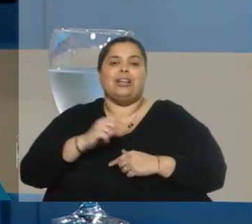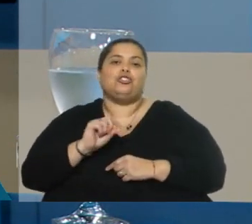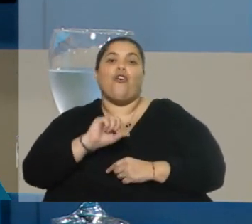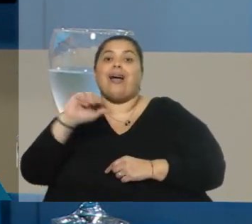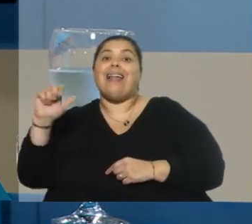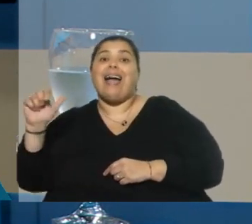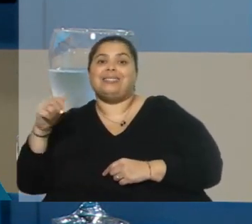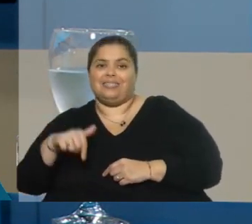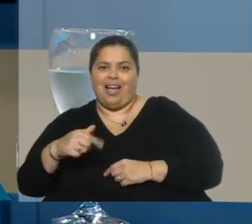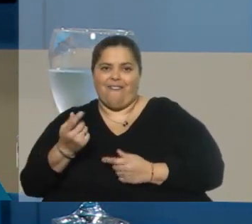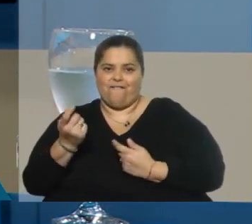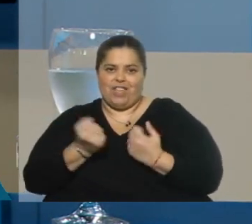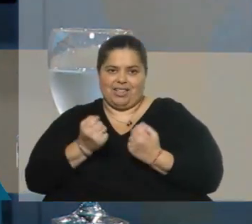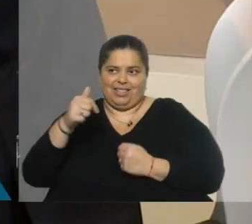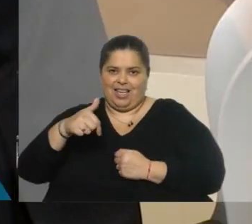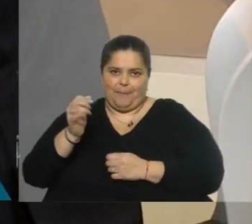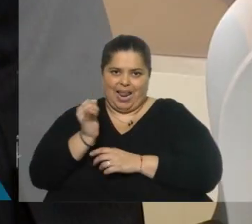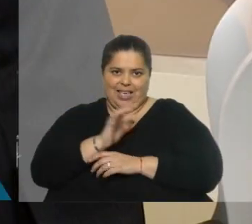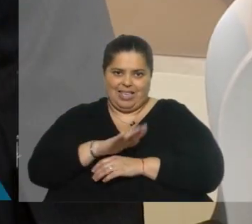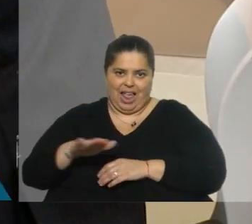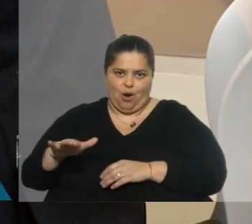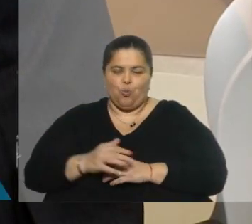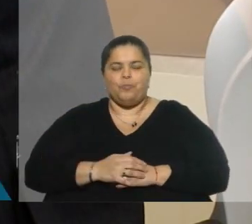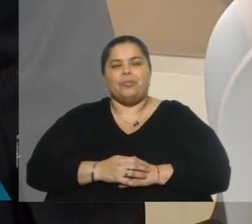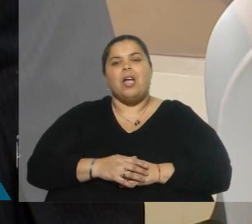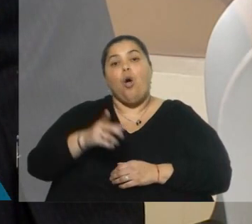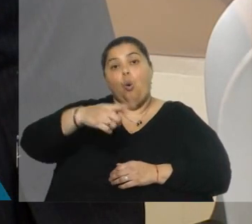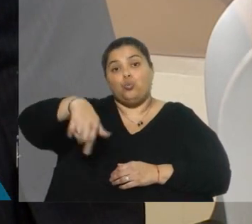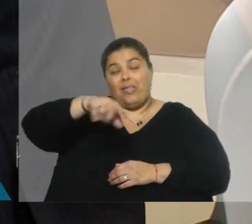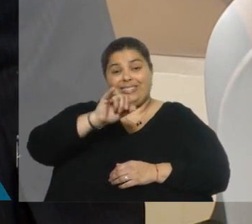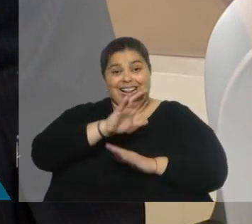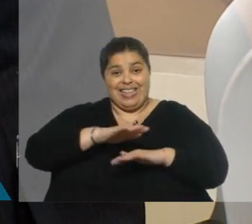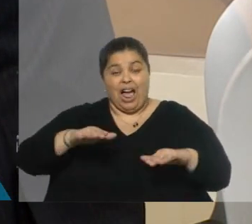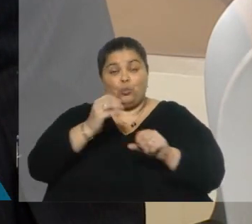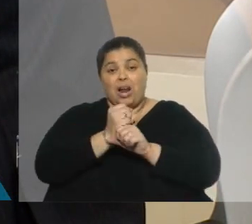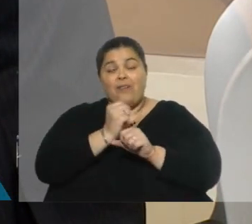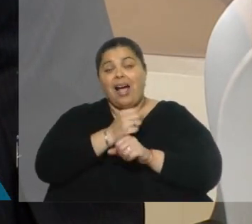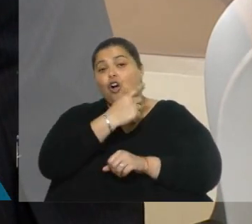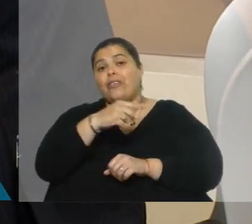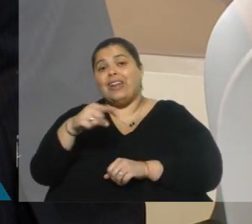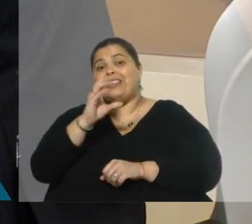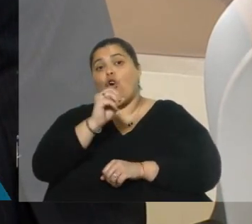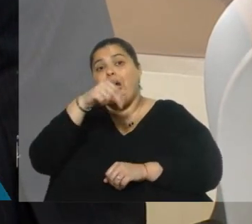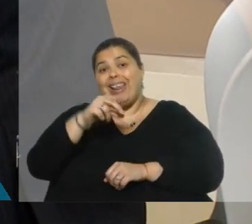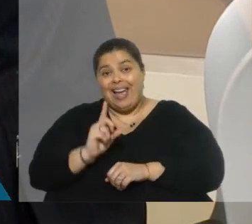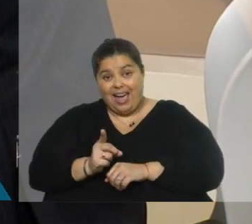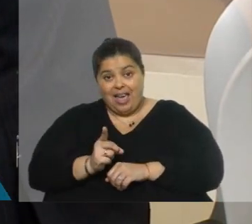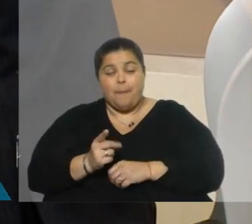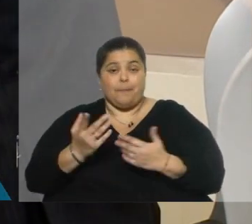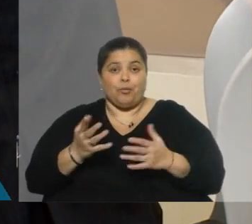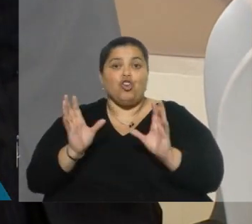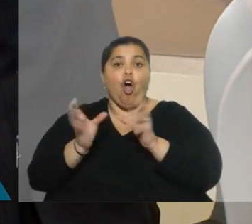financiera, llamémosle así, para la institución. Ustedes trabajan, el INAU trabaja con muchas organizaciones, las ONG, muchas organizaciones no